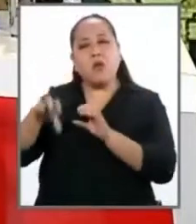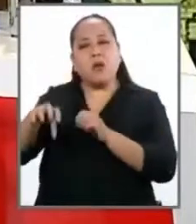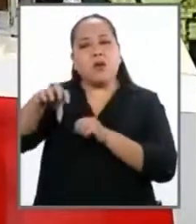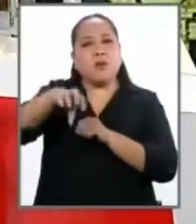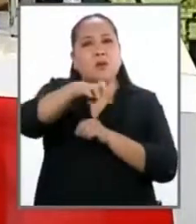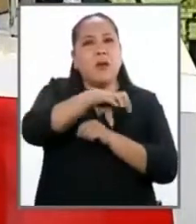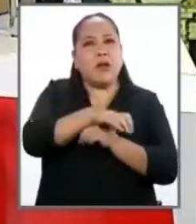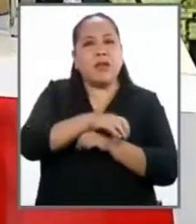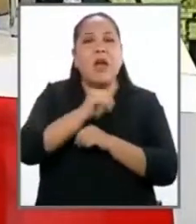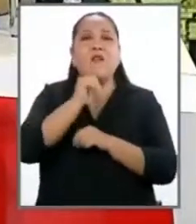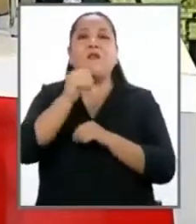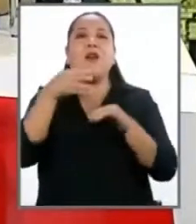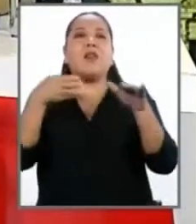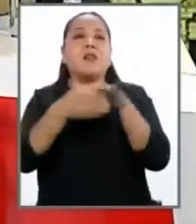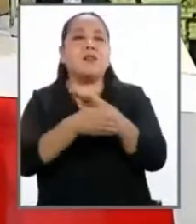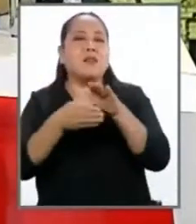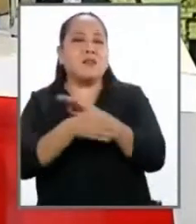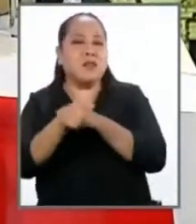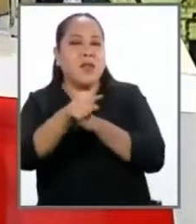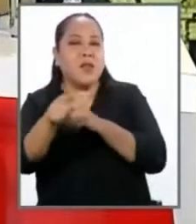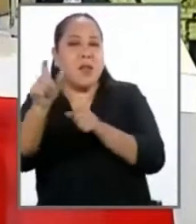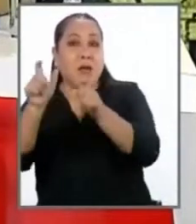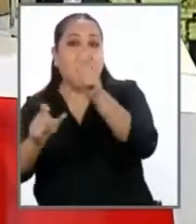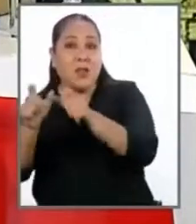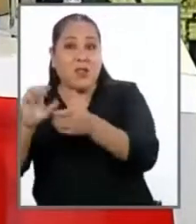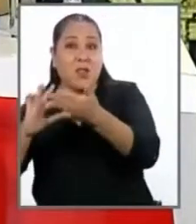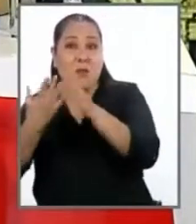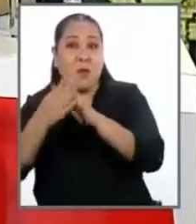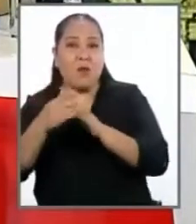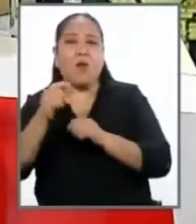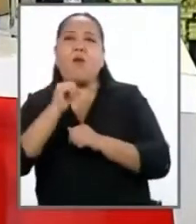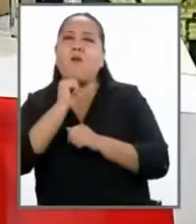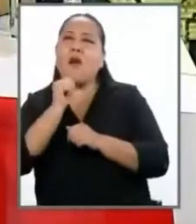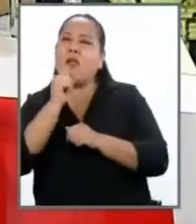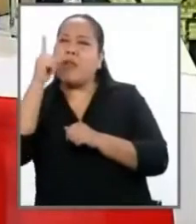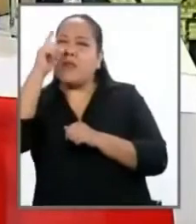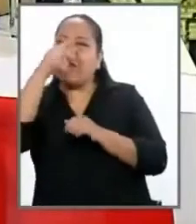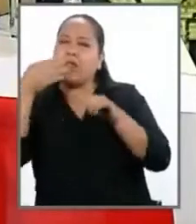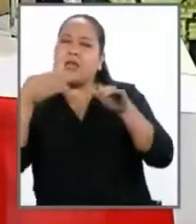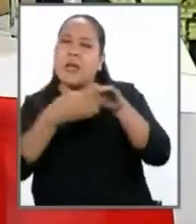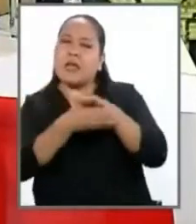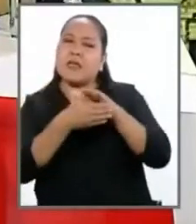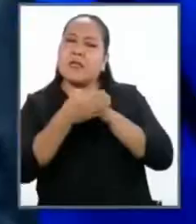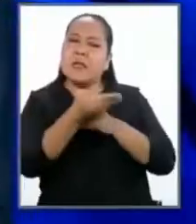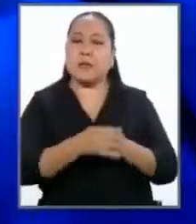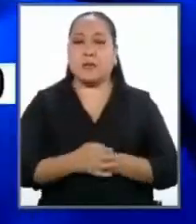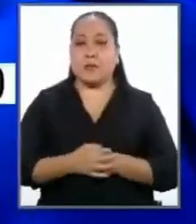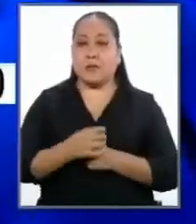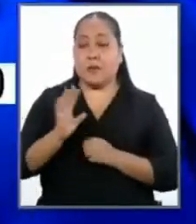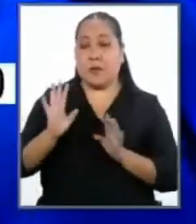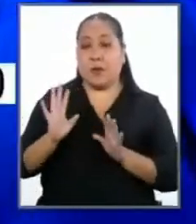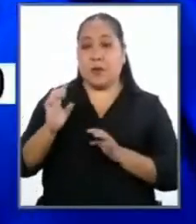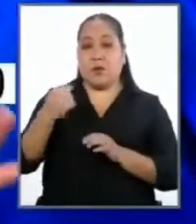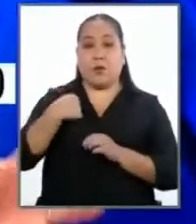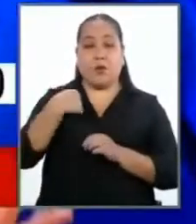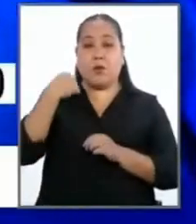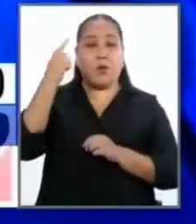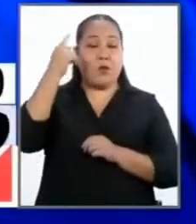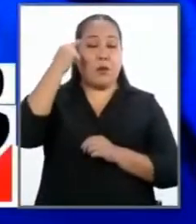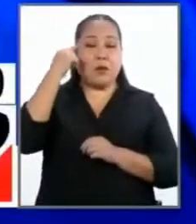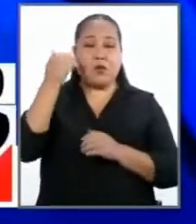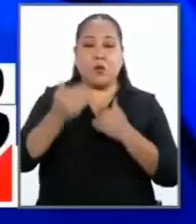y de accesibilidad del ciudadano común y corriente. ¿Qué haría usted eventualmente en un gobierno suyo? Mire, yo no creo que sea una cuestión de